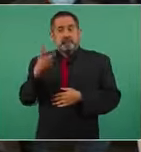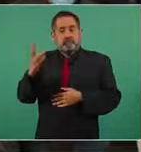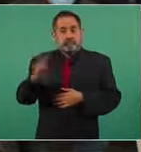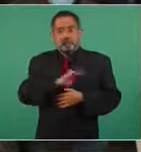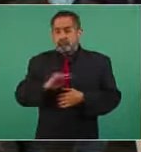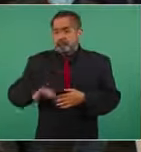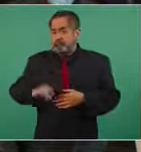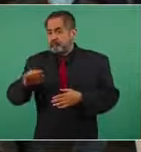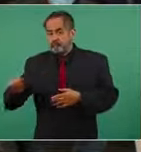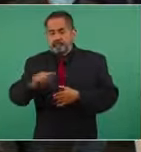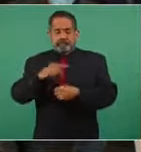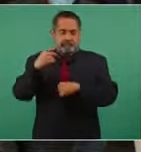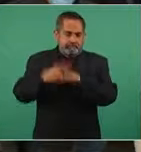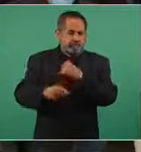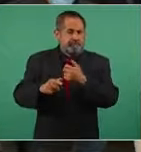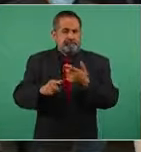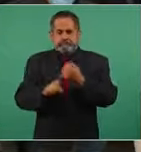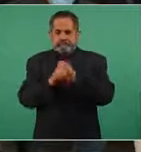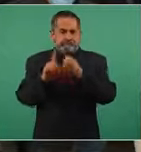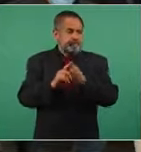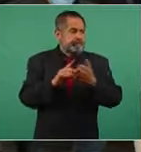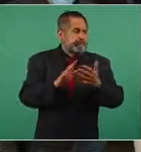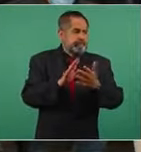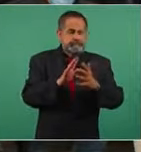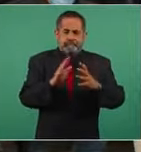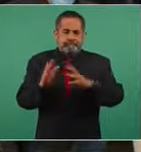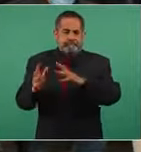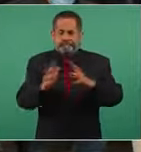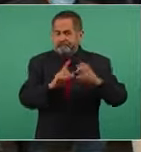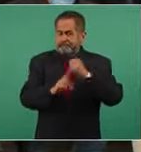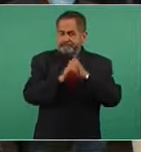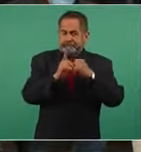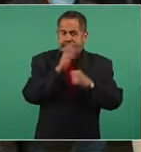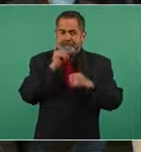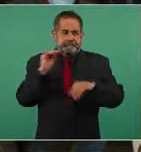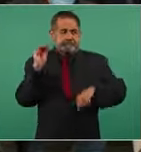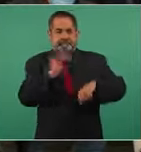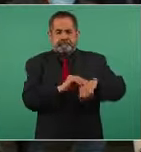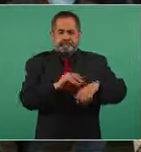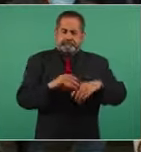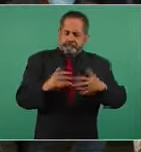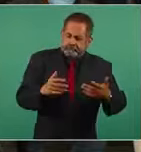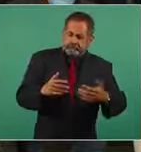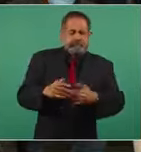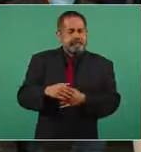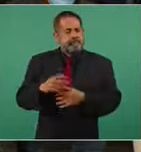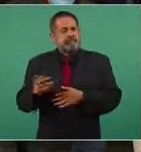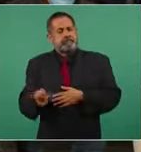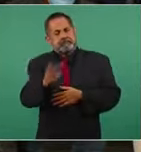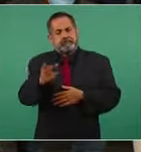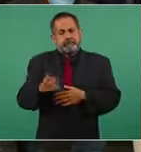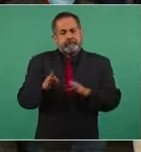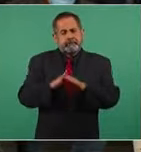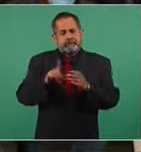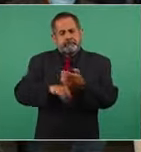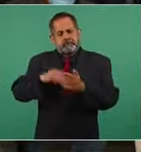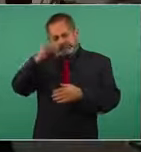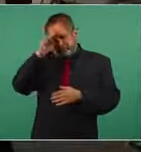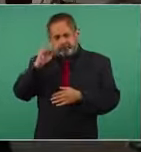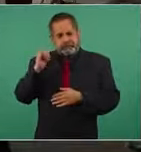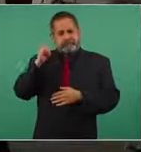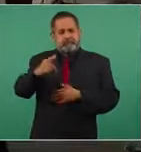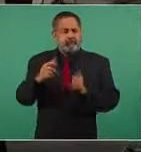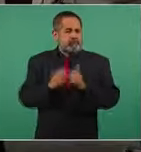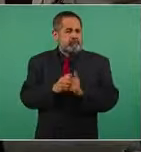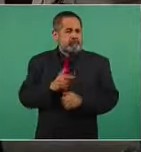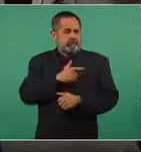grupos delictivos o conflictos que hay ahí, que no se van a poder instalar casillas. La primera pregunta sería, presidente, si se contempla algún operativo con